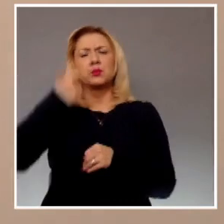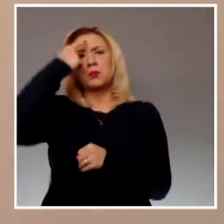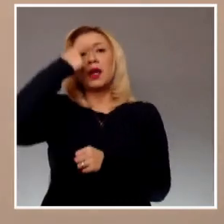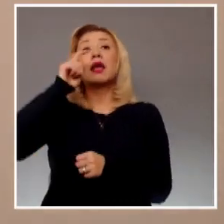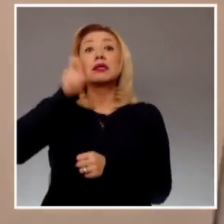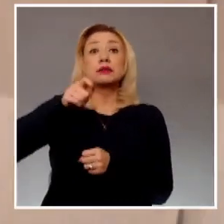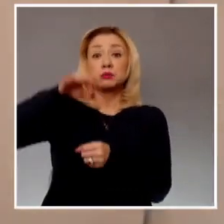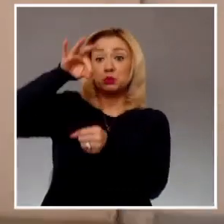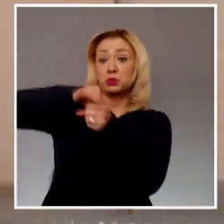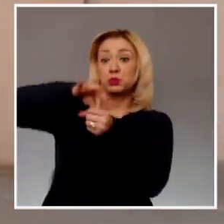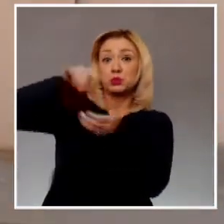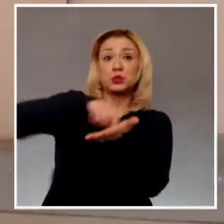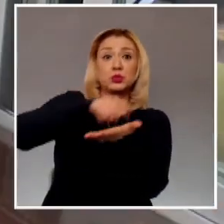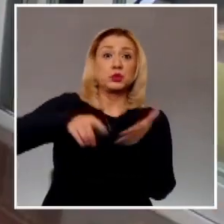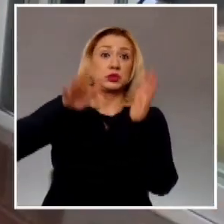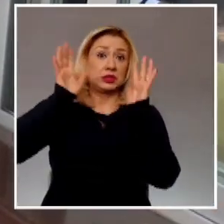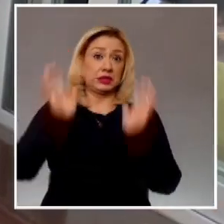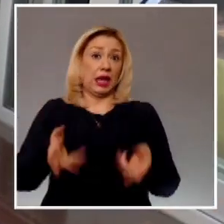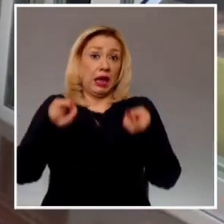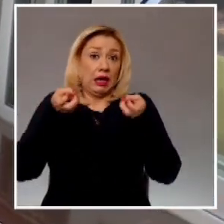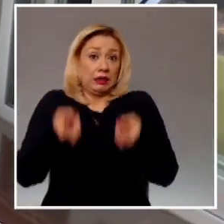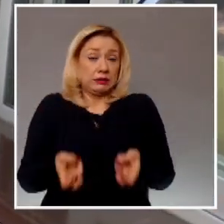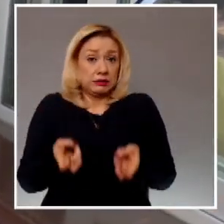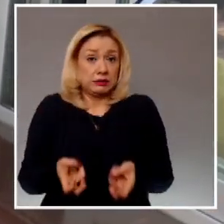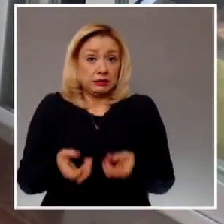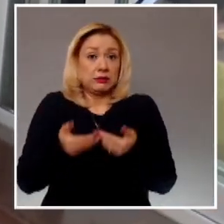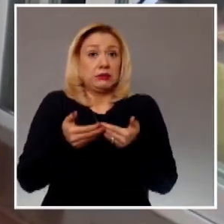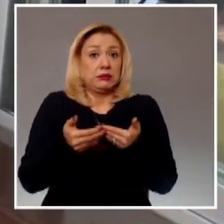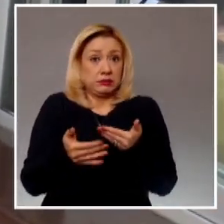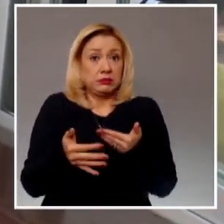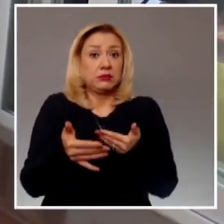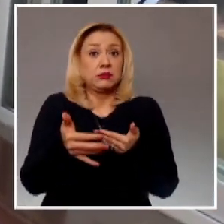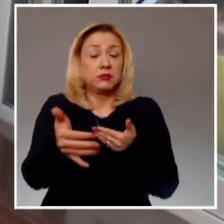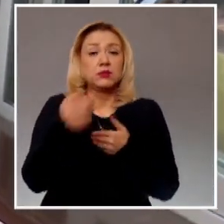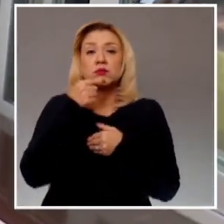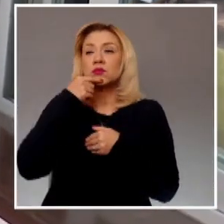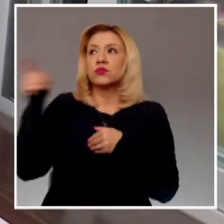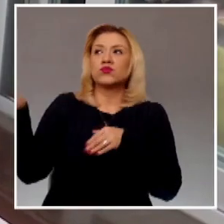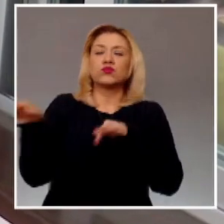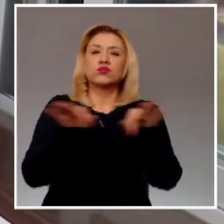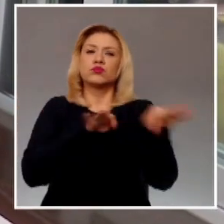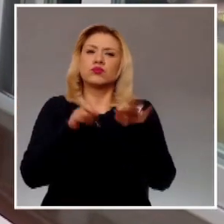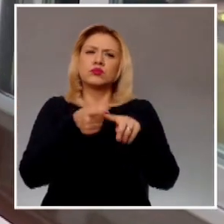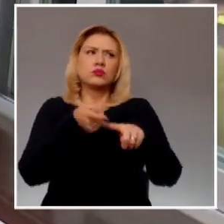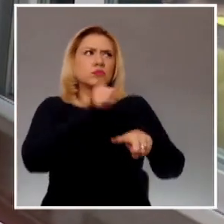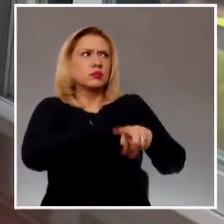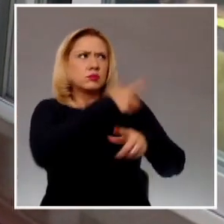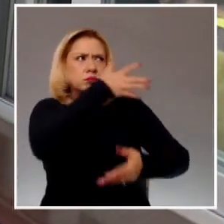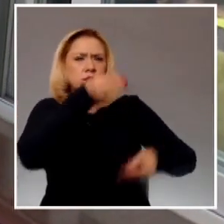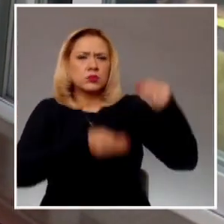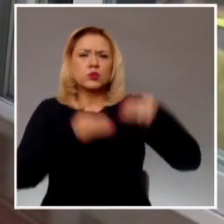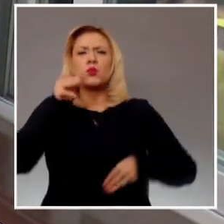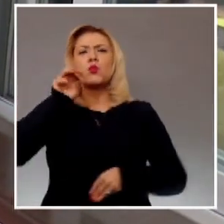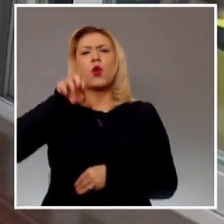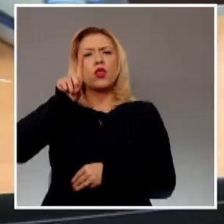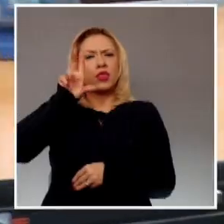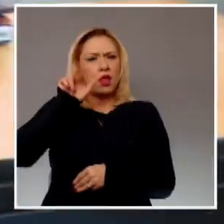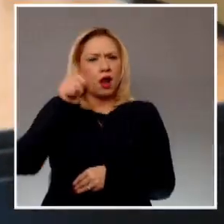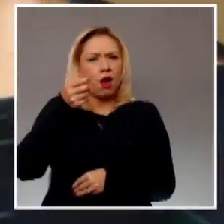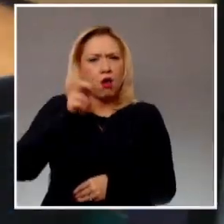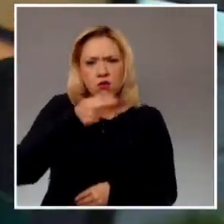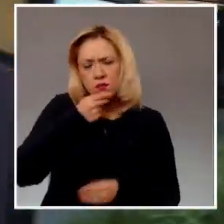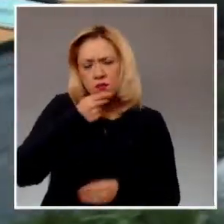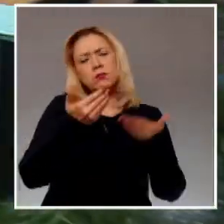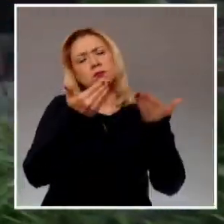encuentra en marcha. La nueva presidenta reconoció la labor de su antecesor, el magistrado Reyes Rodríguez Mondragón, de quien dijo es un jurista de